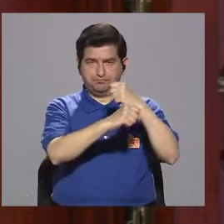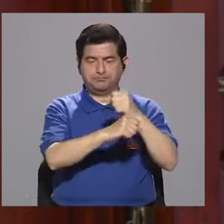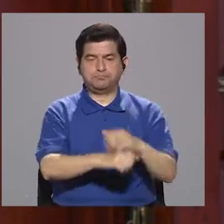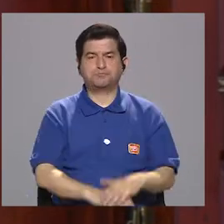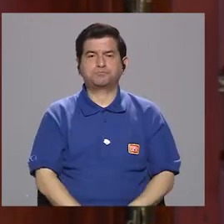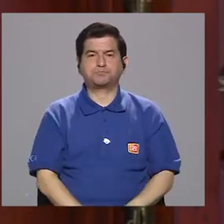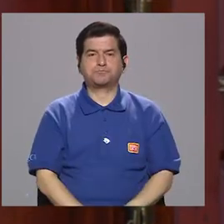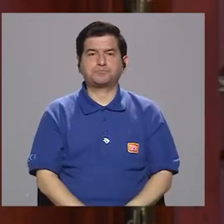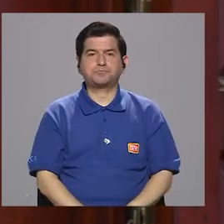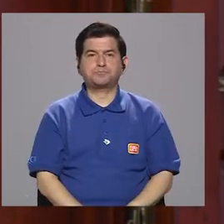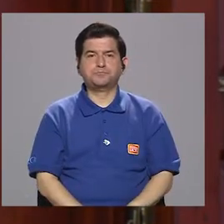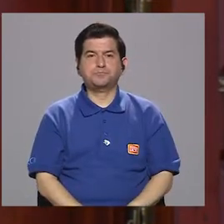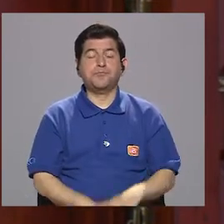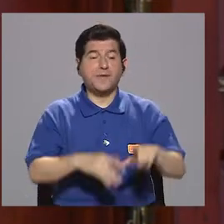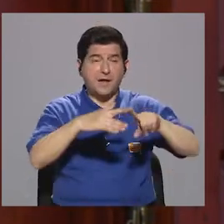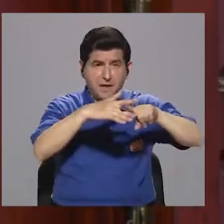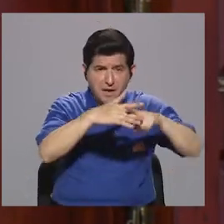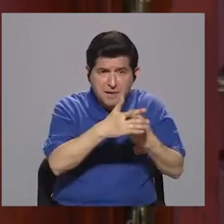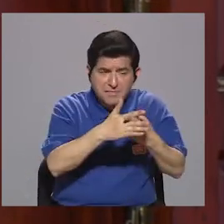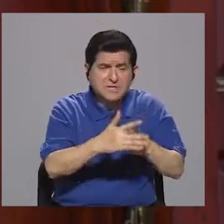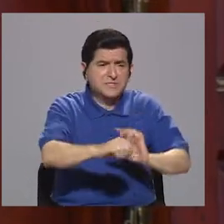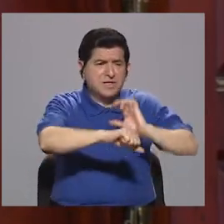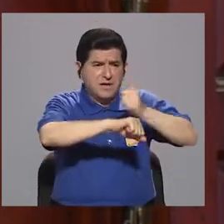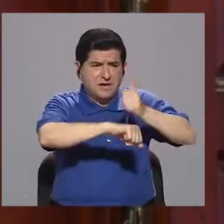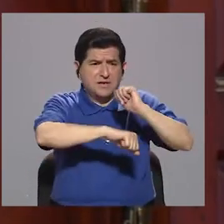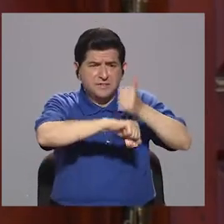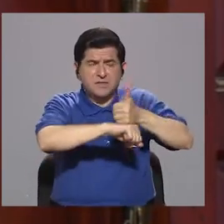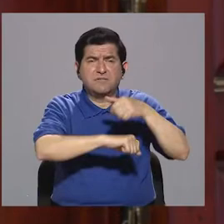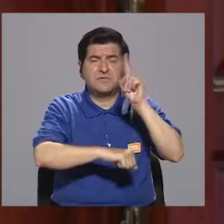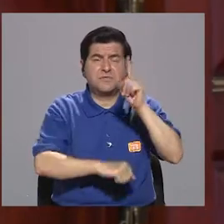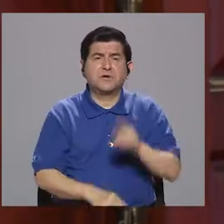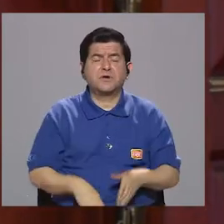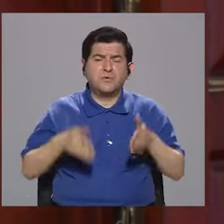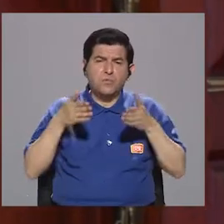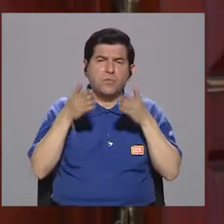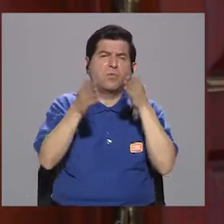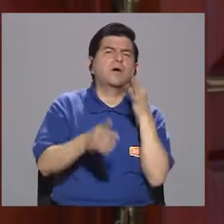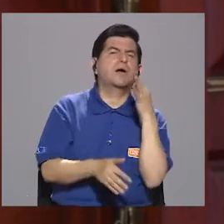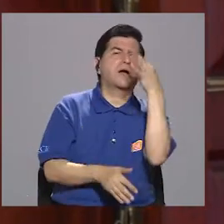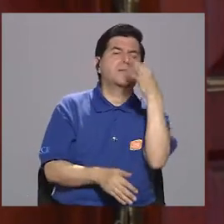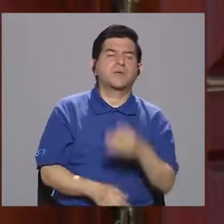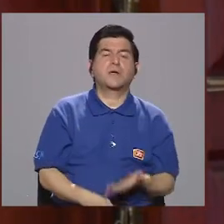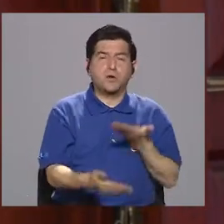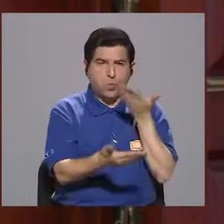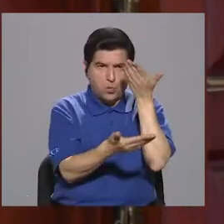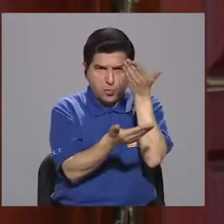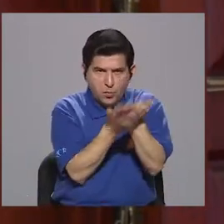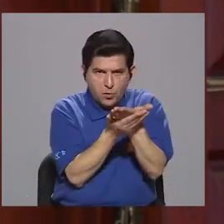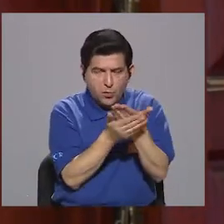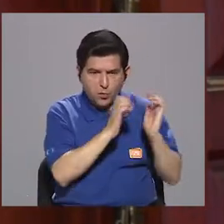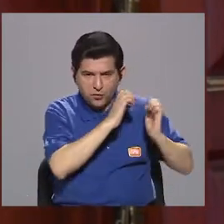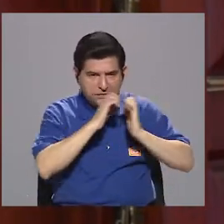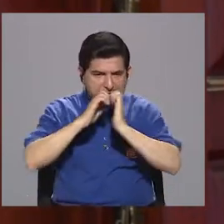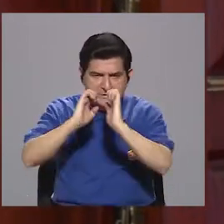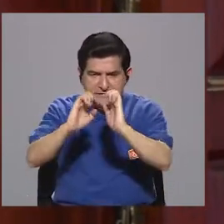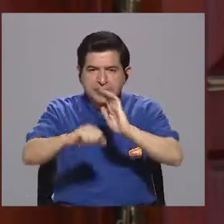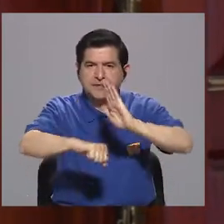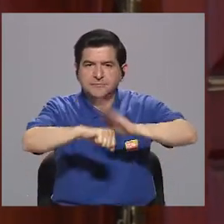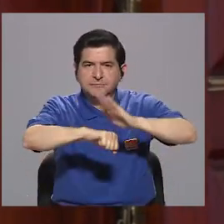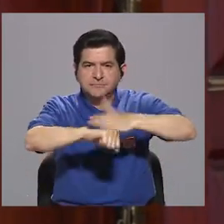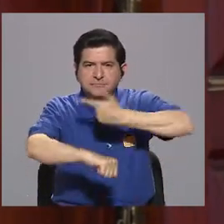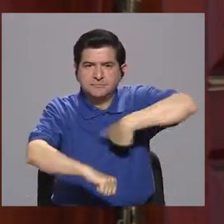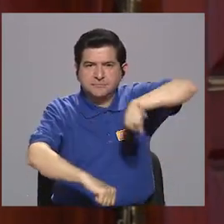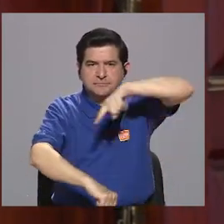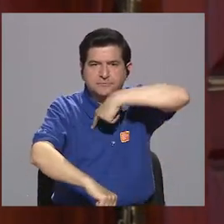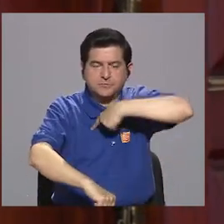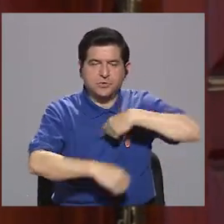y empezar a definirle un norte, una propuesta estratégica que nos permitiera que